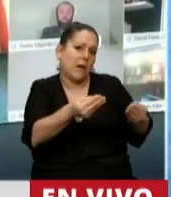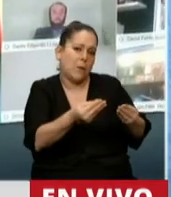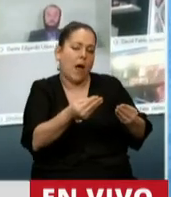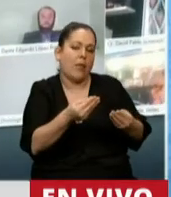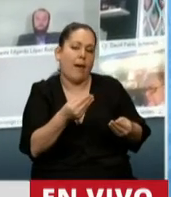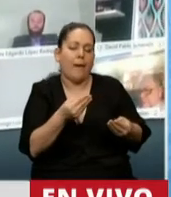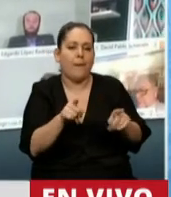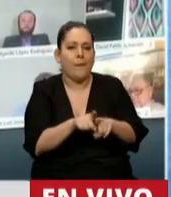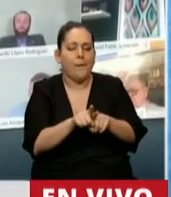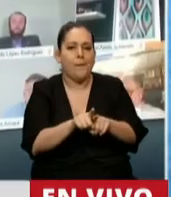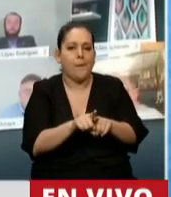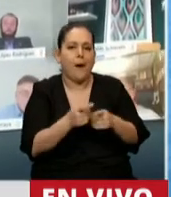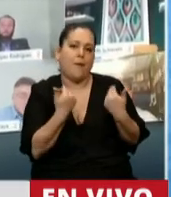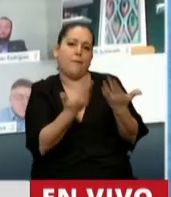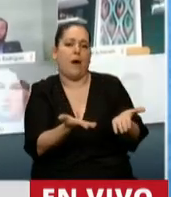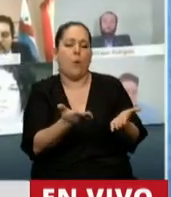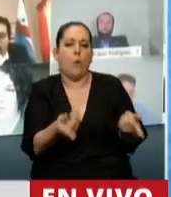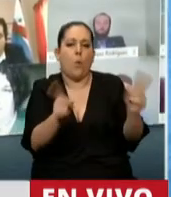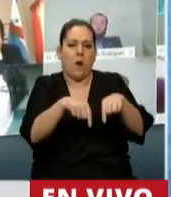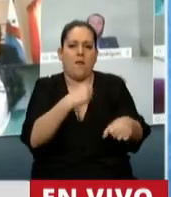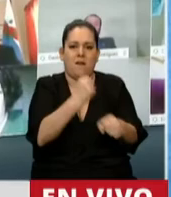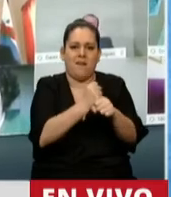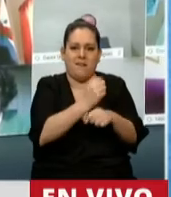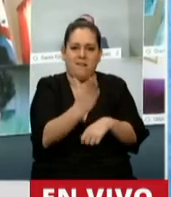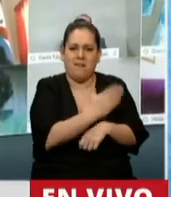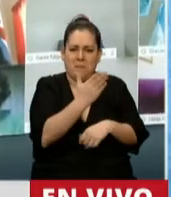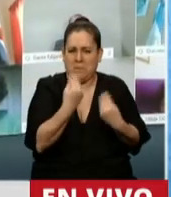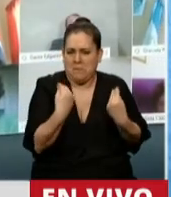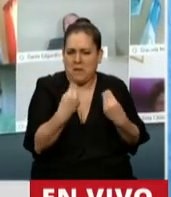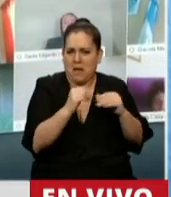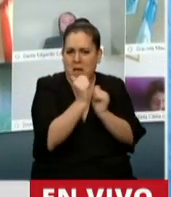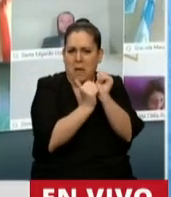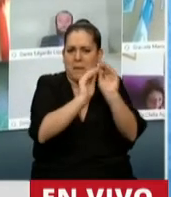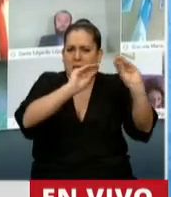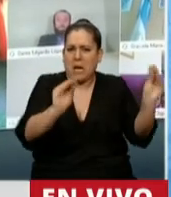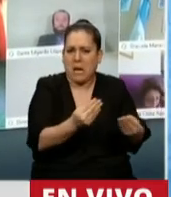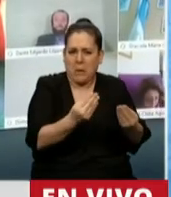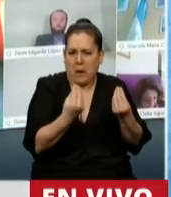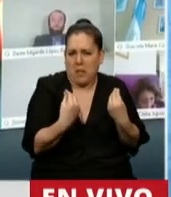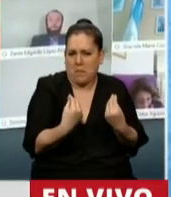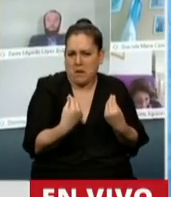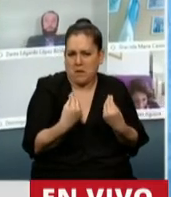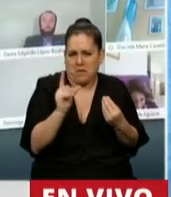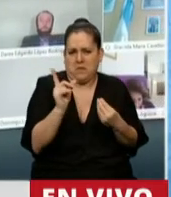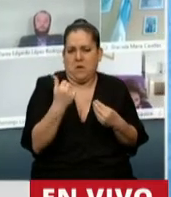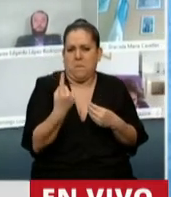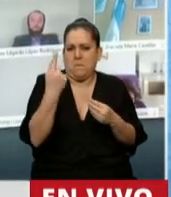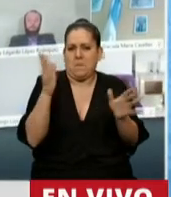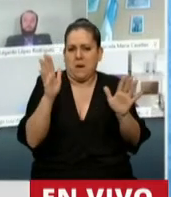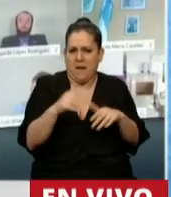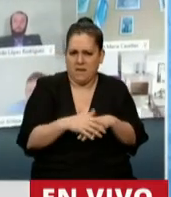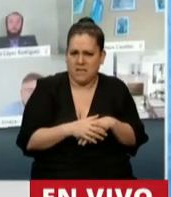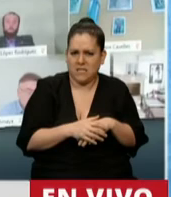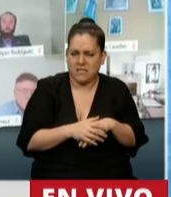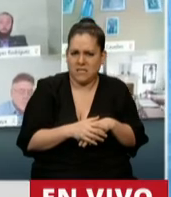¿Qué lógica resiste la inclusión de una empresa quebrada? Por primera vez en las historias de las moratorias en este país.